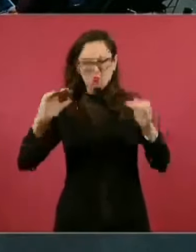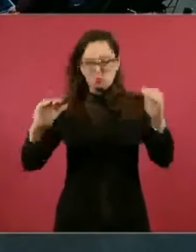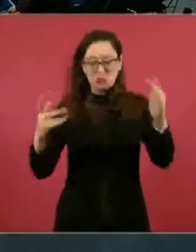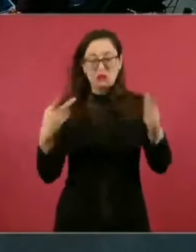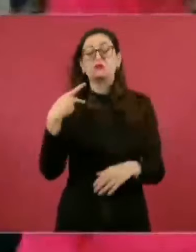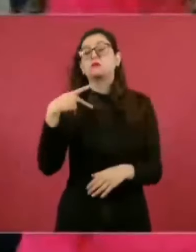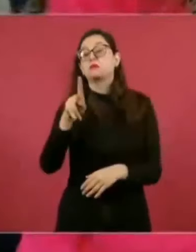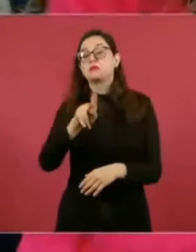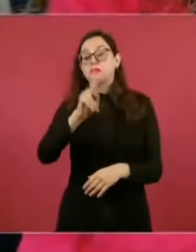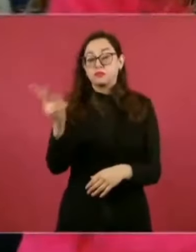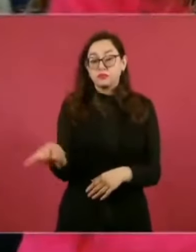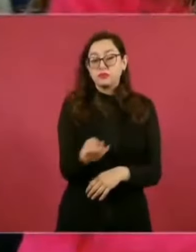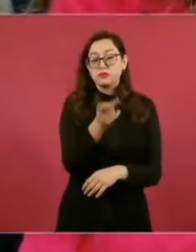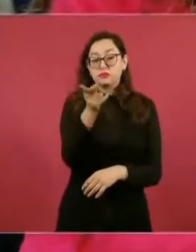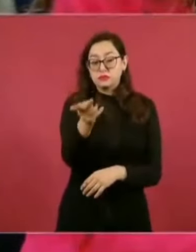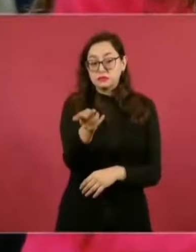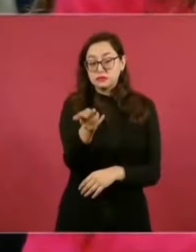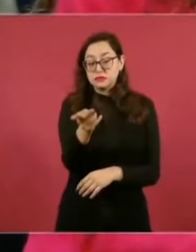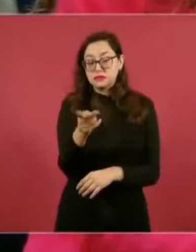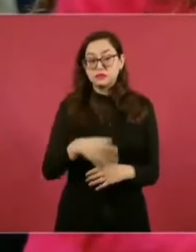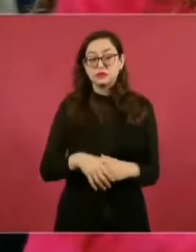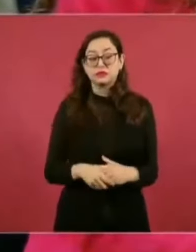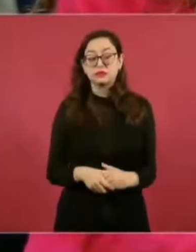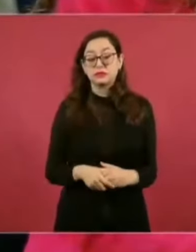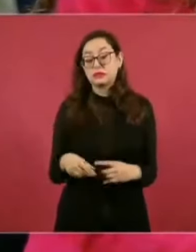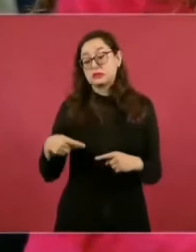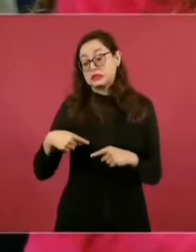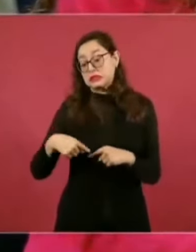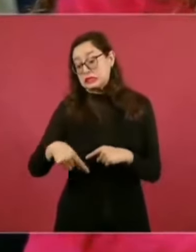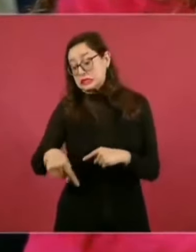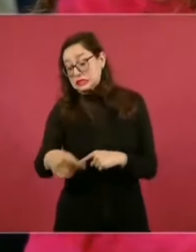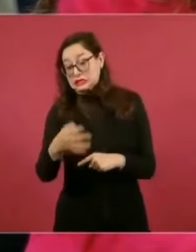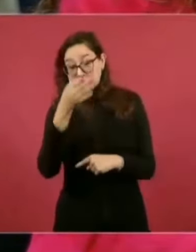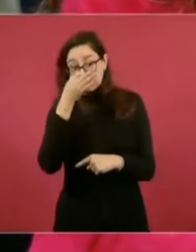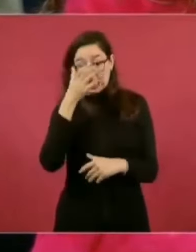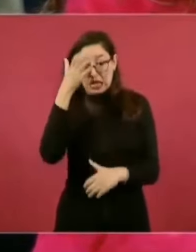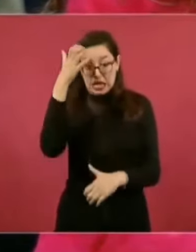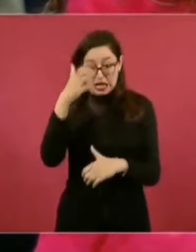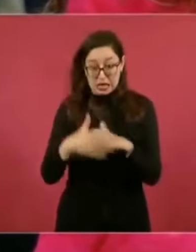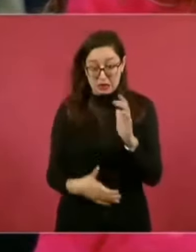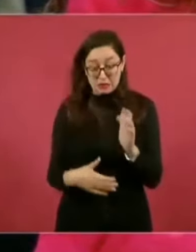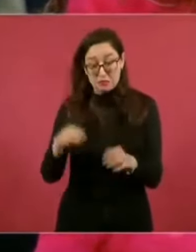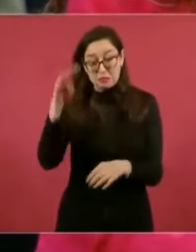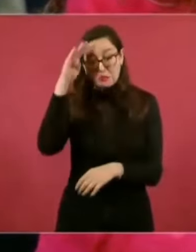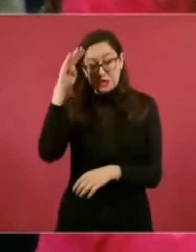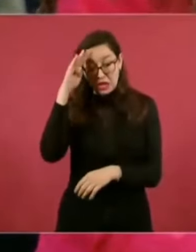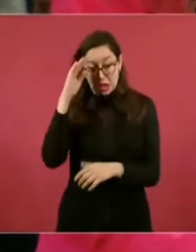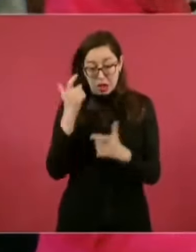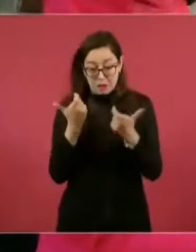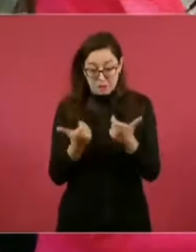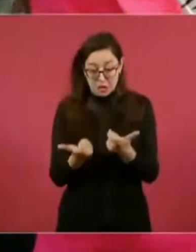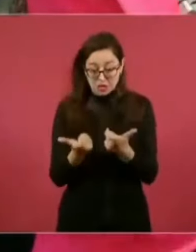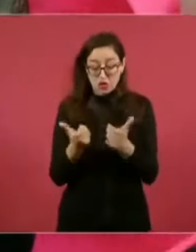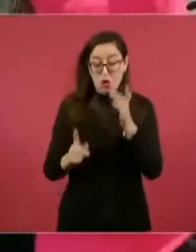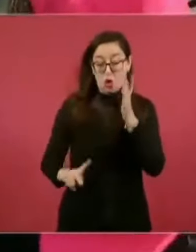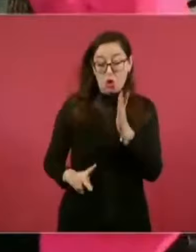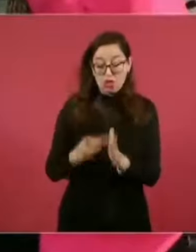¿cree que usted en algún momento, antes de que termine su mandato, regrese el peso a los 16? Yo no le estaría dejando